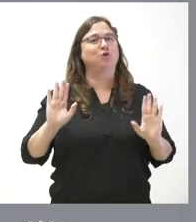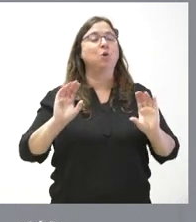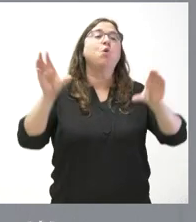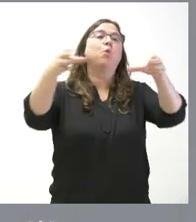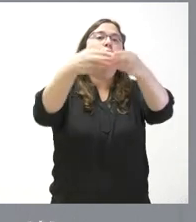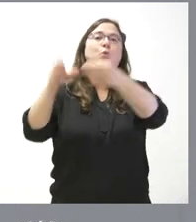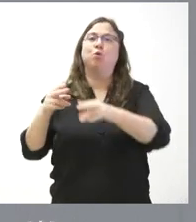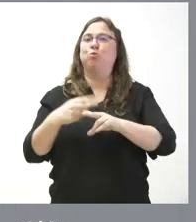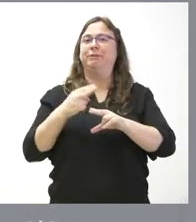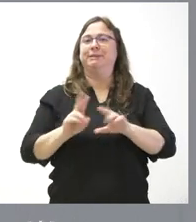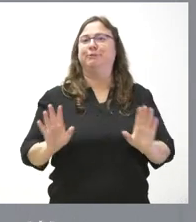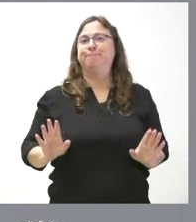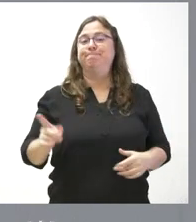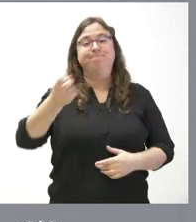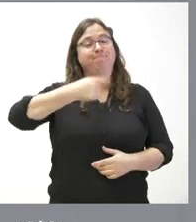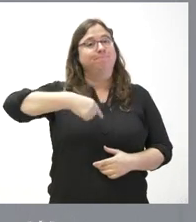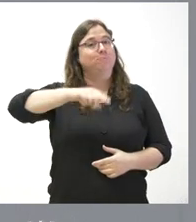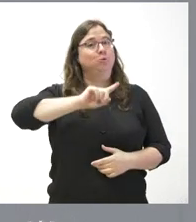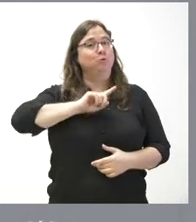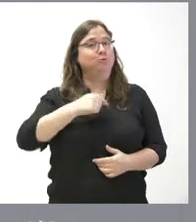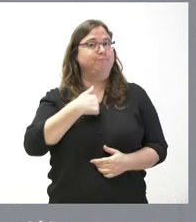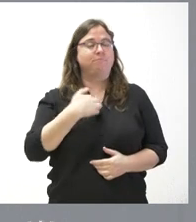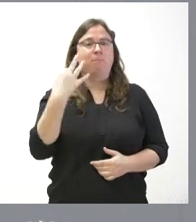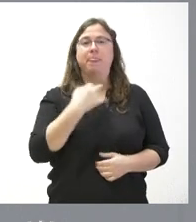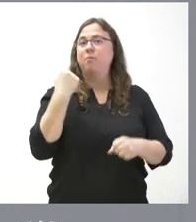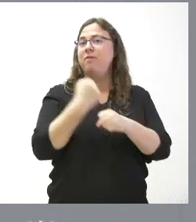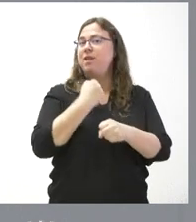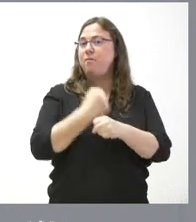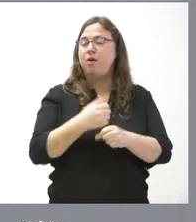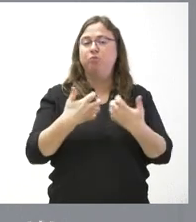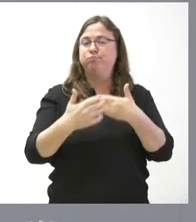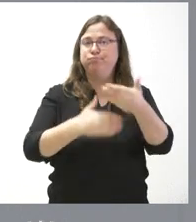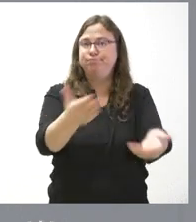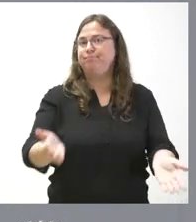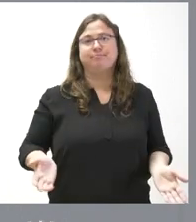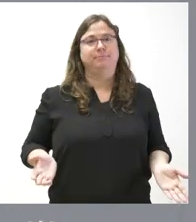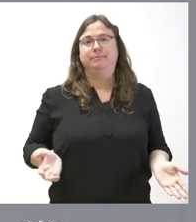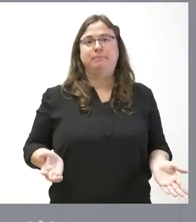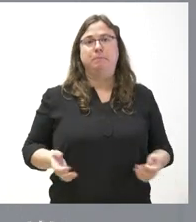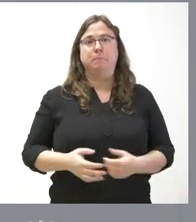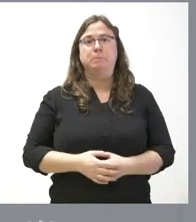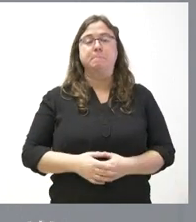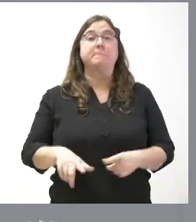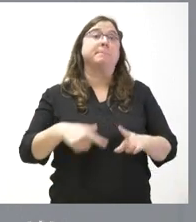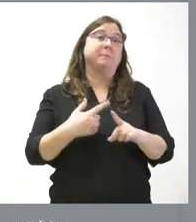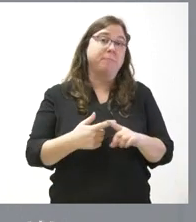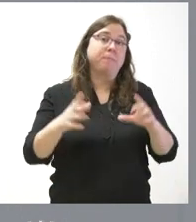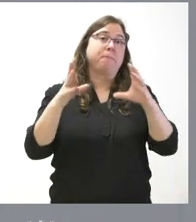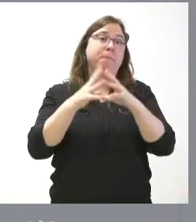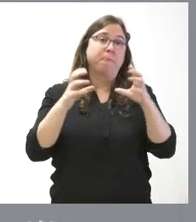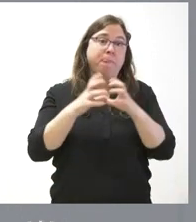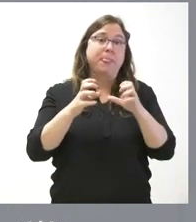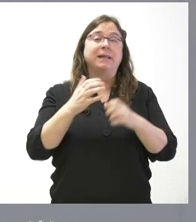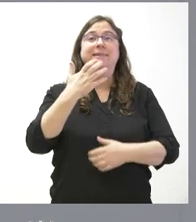políticos. Nosotros lo que nos corresponde es trabajar, funcionar y desear que, como